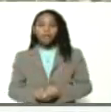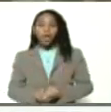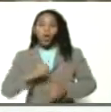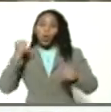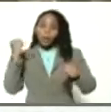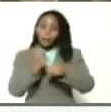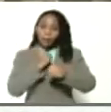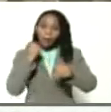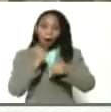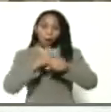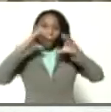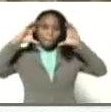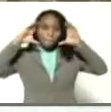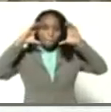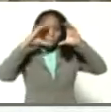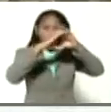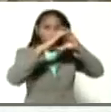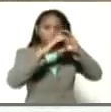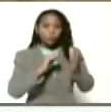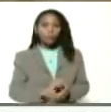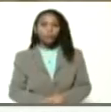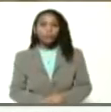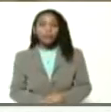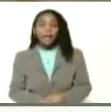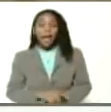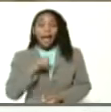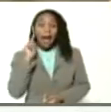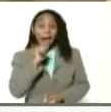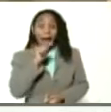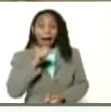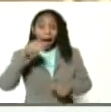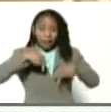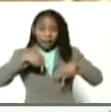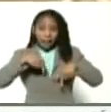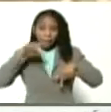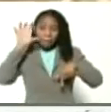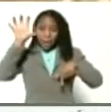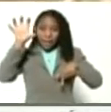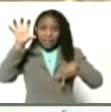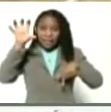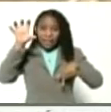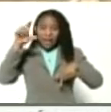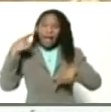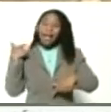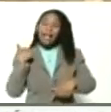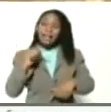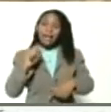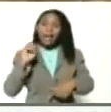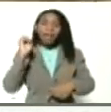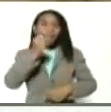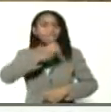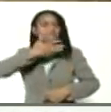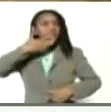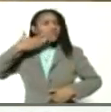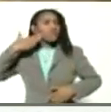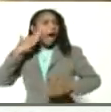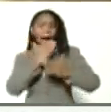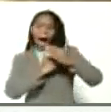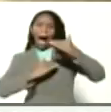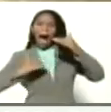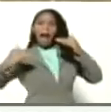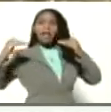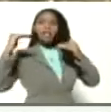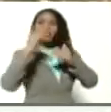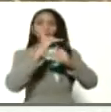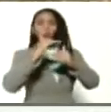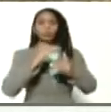trabajo y con el país. Este es el país que tiene la moral en alto, este es el país que tiene la